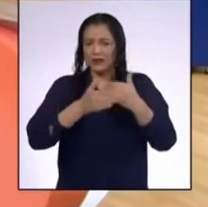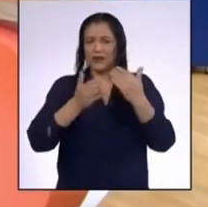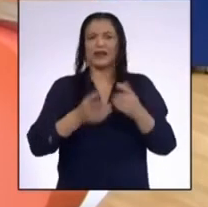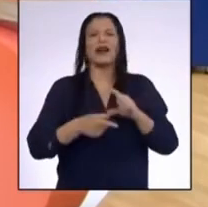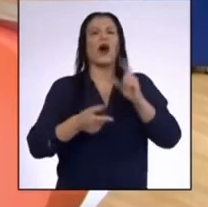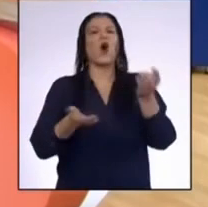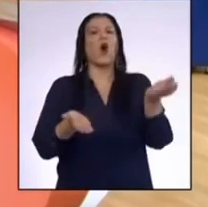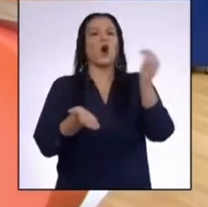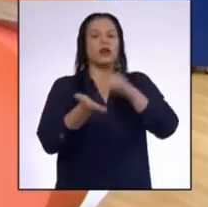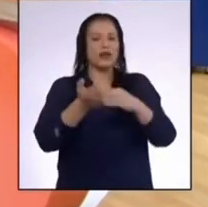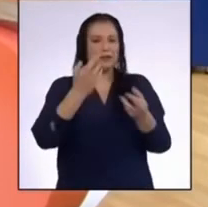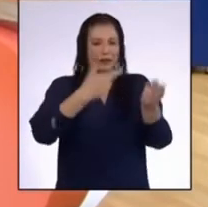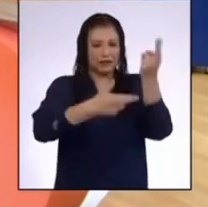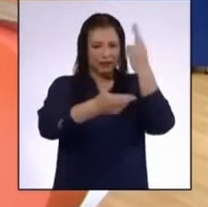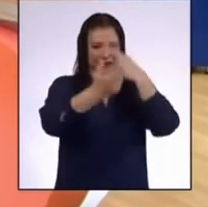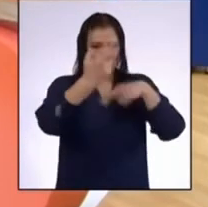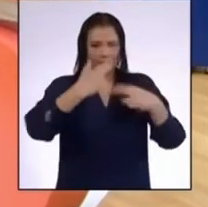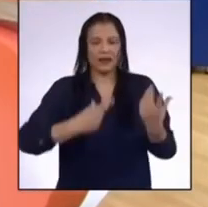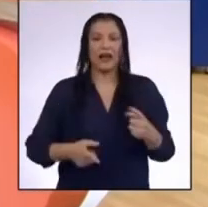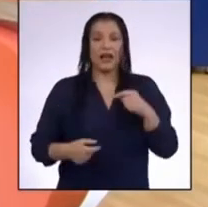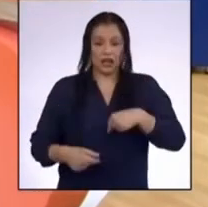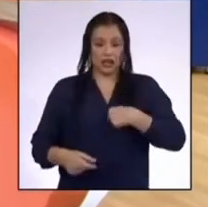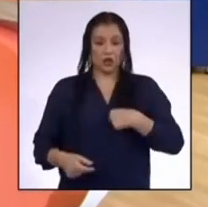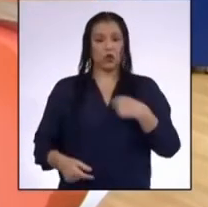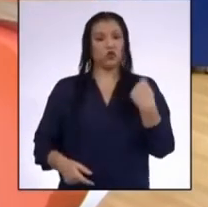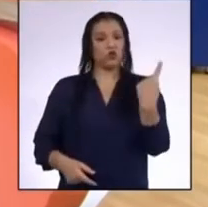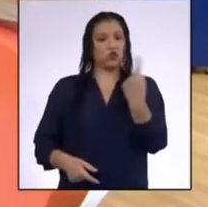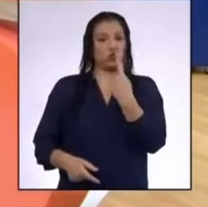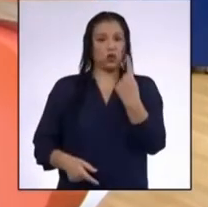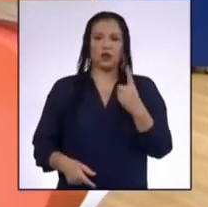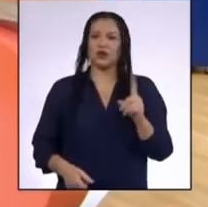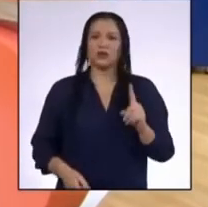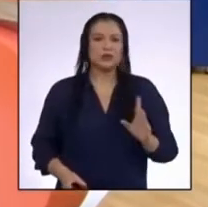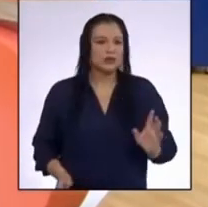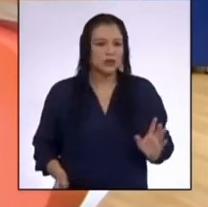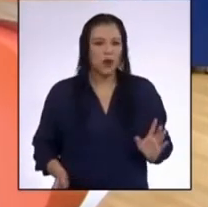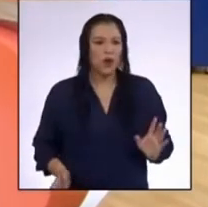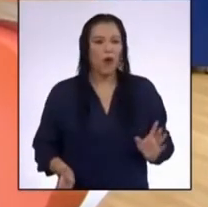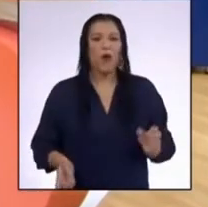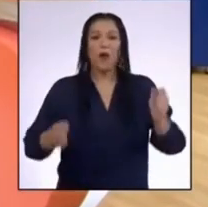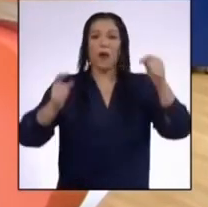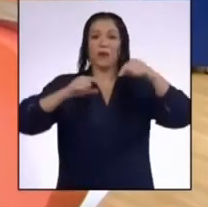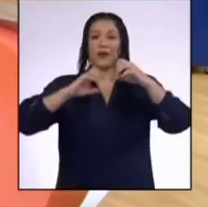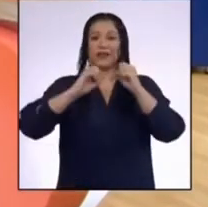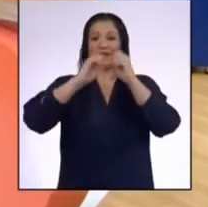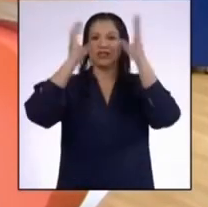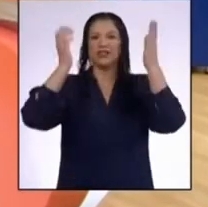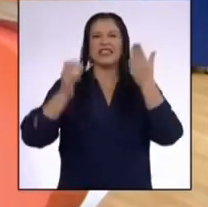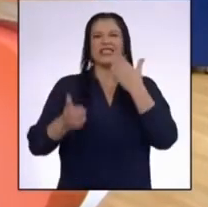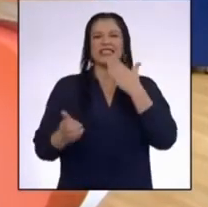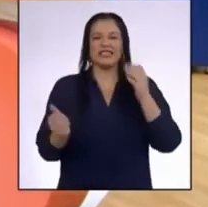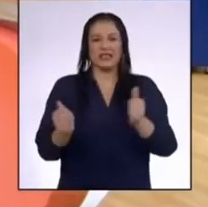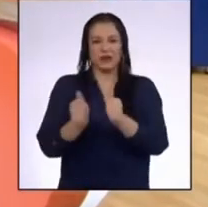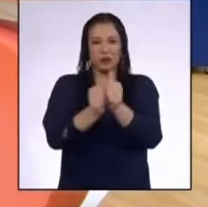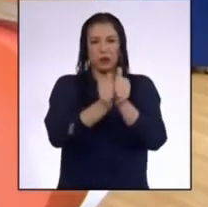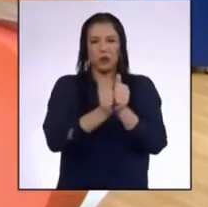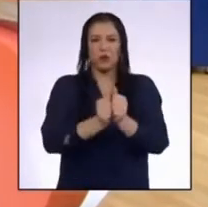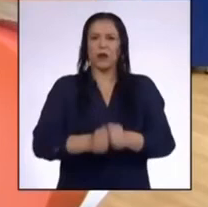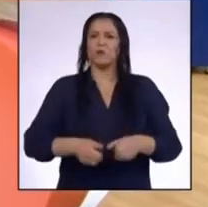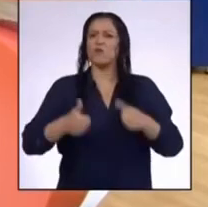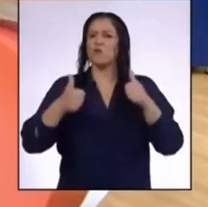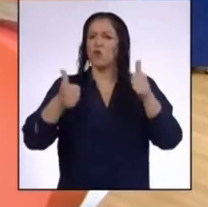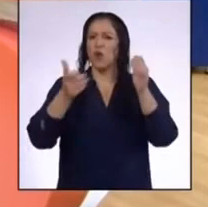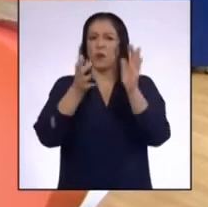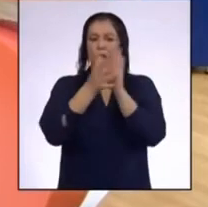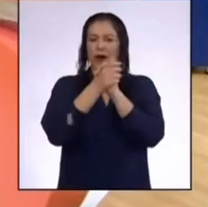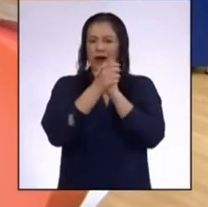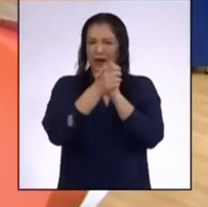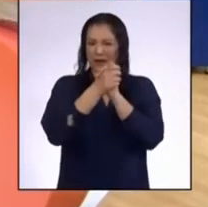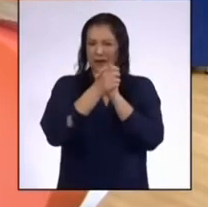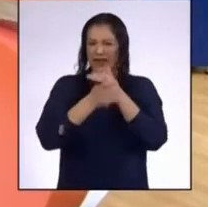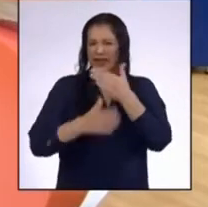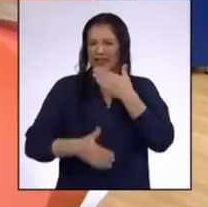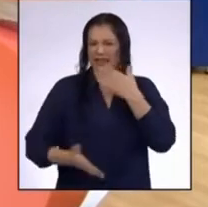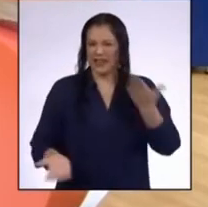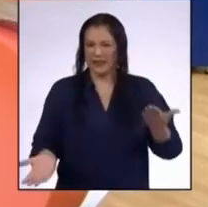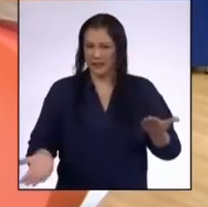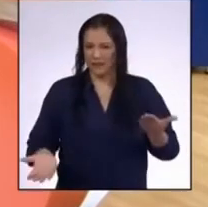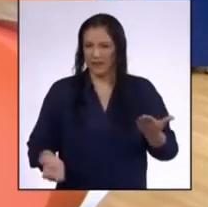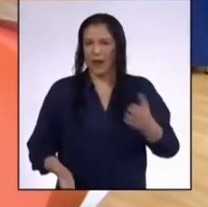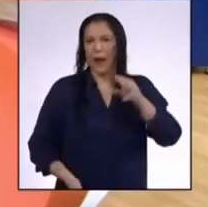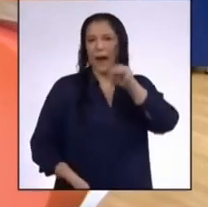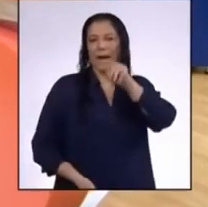volverá Además, no voy a estar solo, sino que por estos días me acompañará una muy buena amiga Ella es